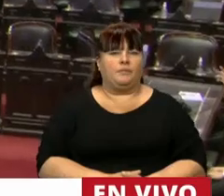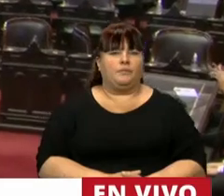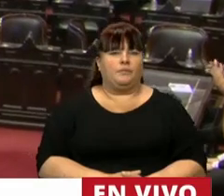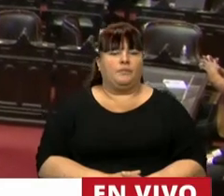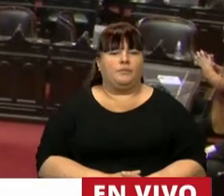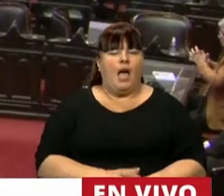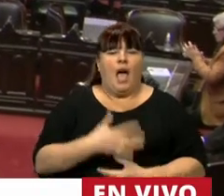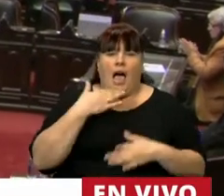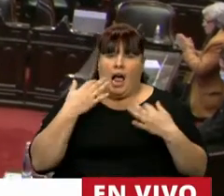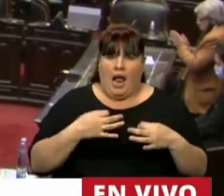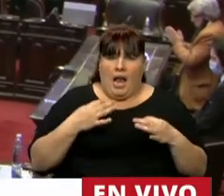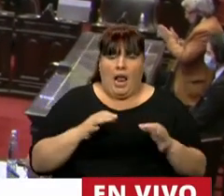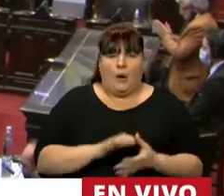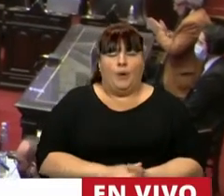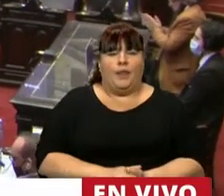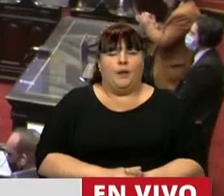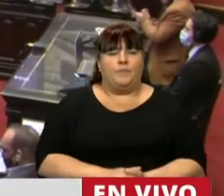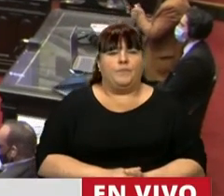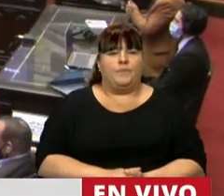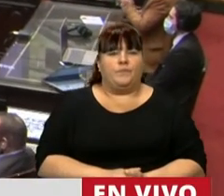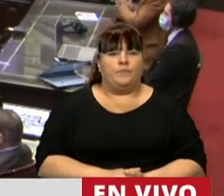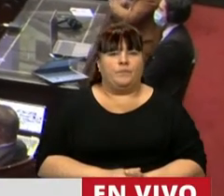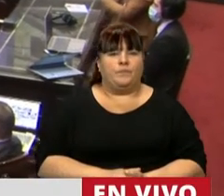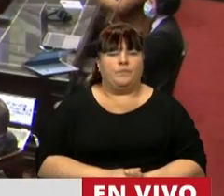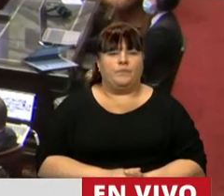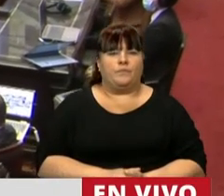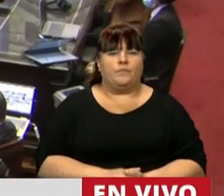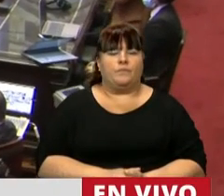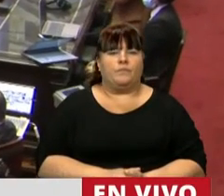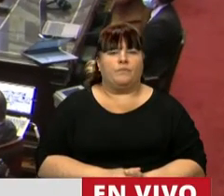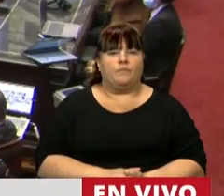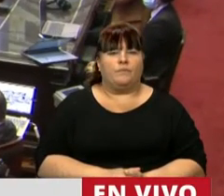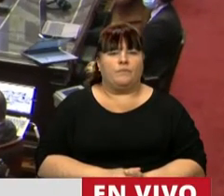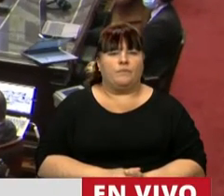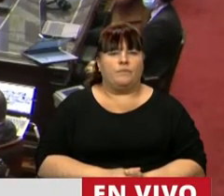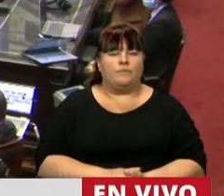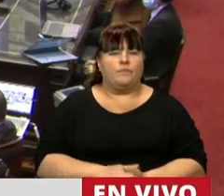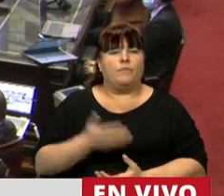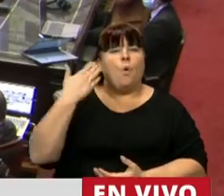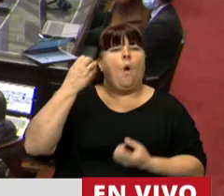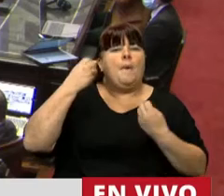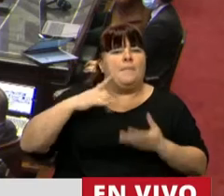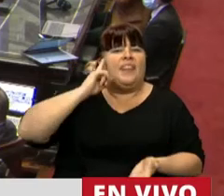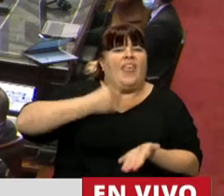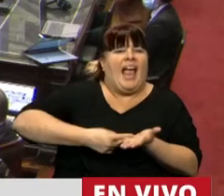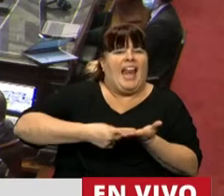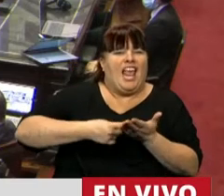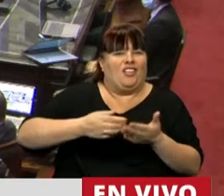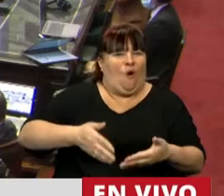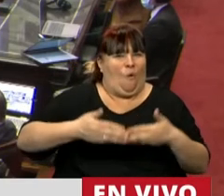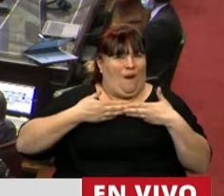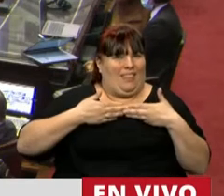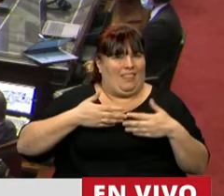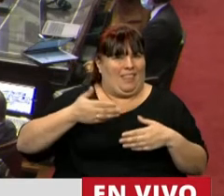La verdad que desde que se emitió el primer decreto de aislamiento